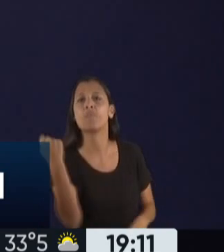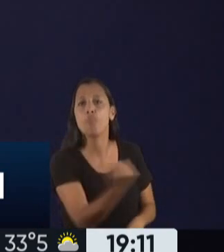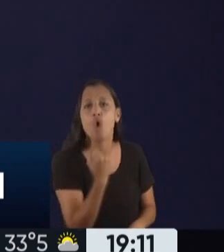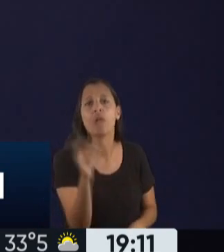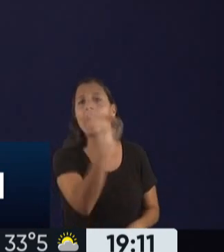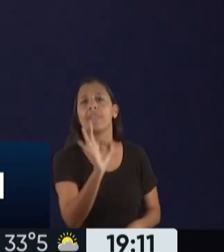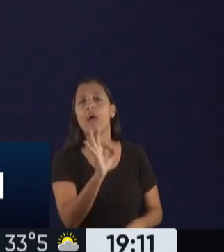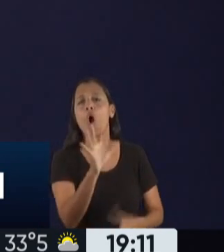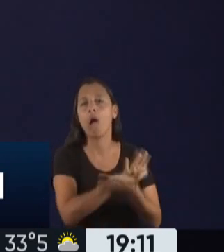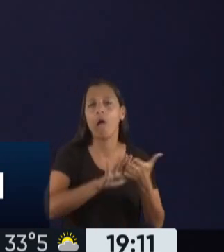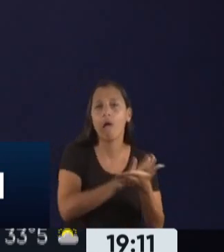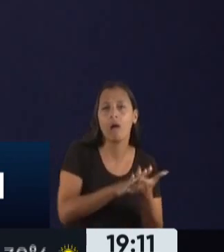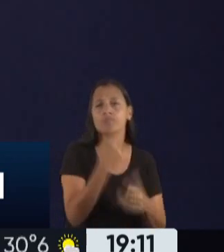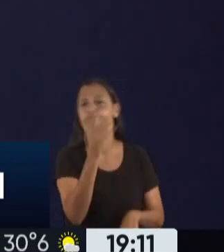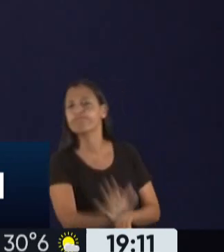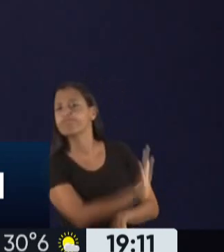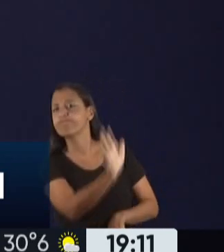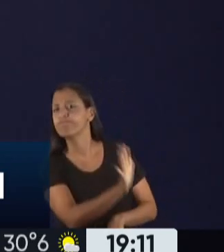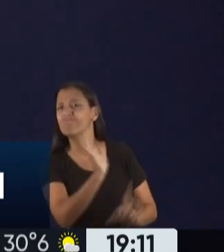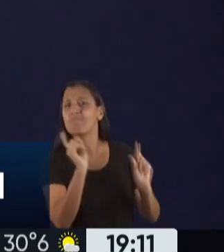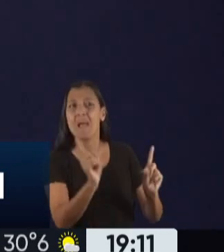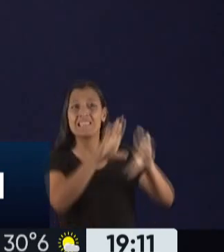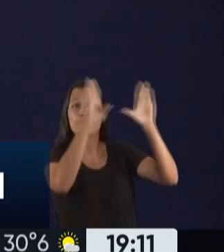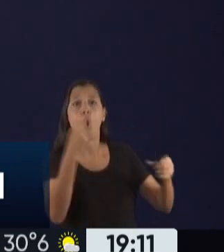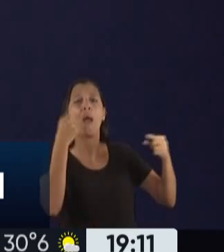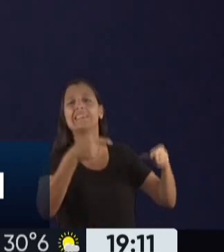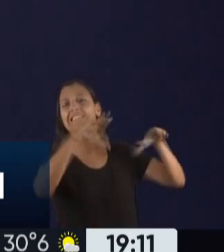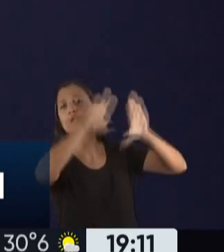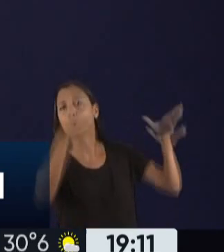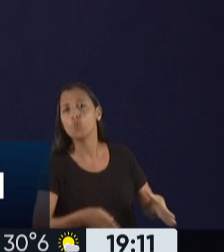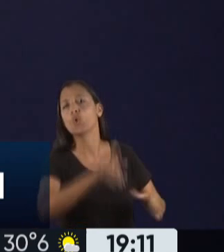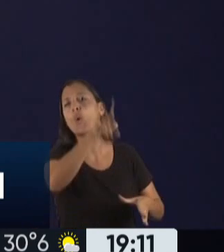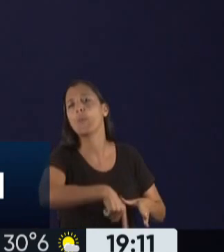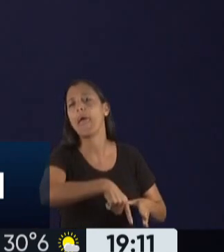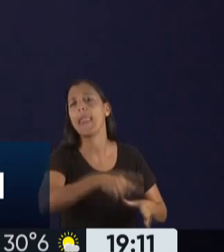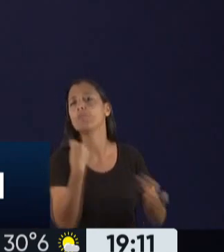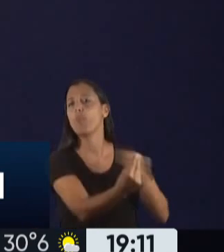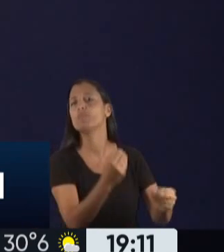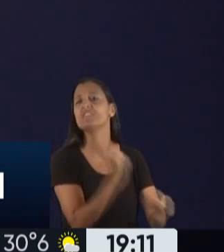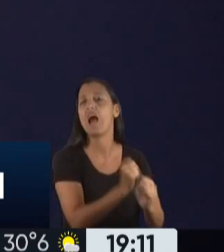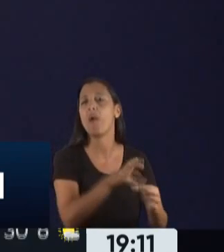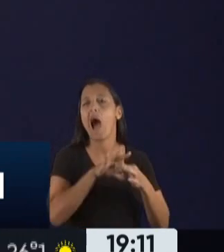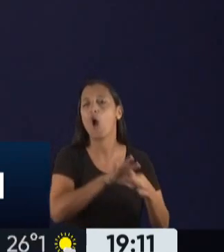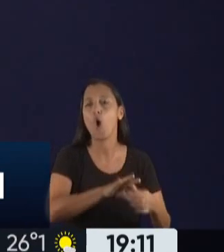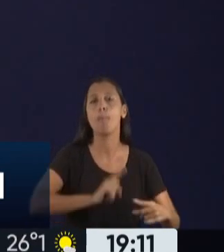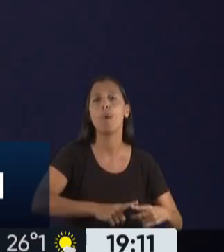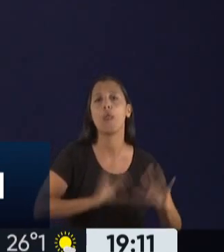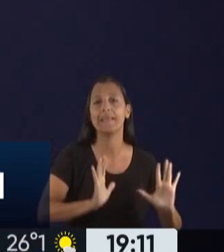simplemente lugares para generar empleo militante. Así que